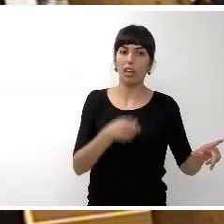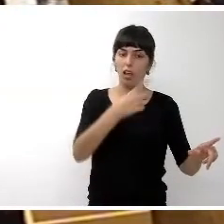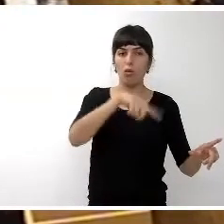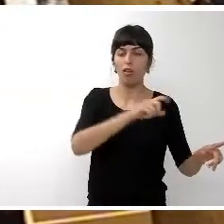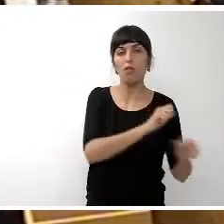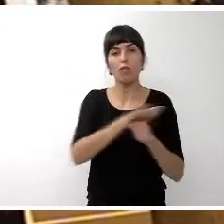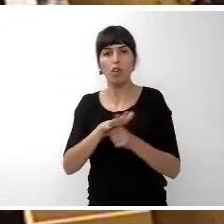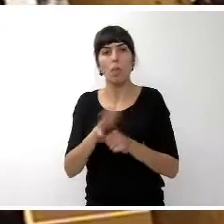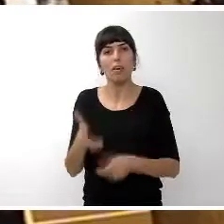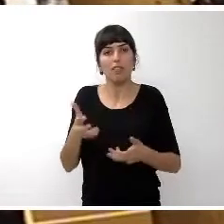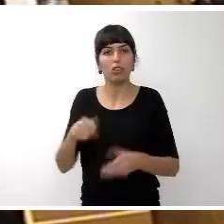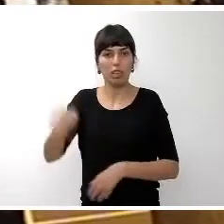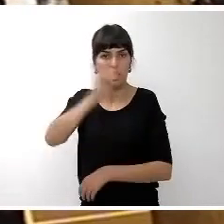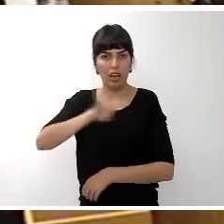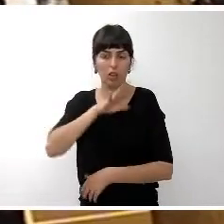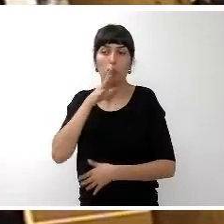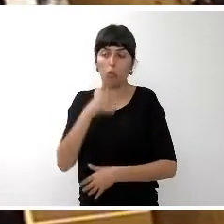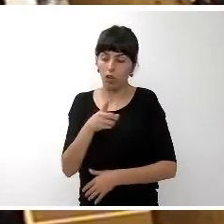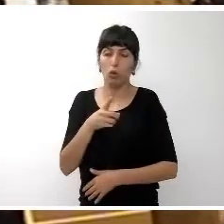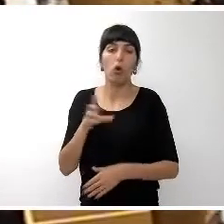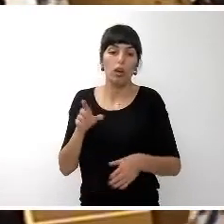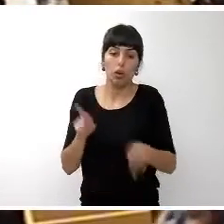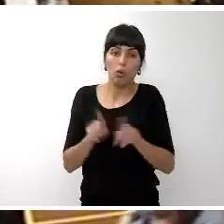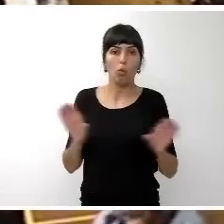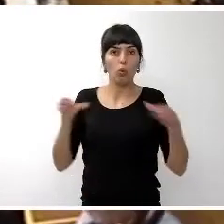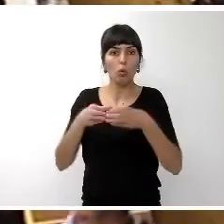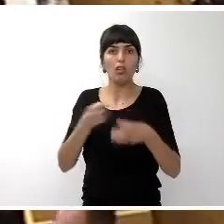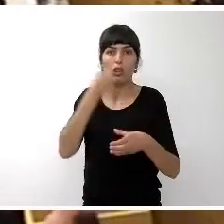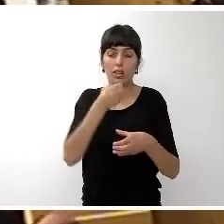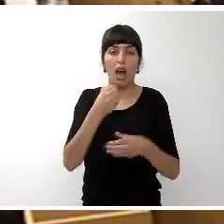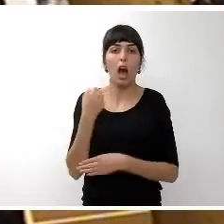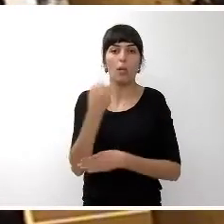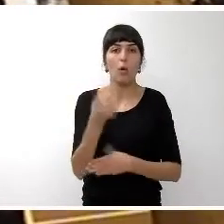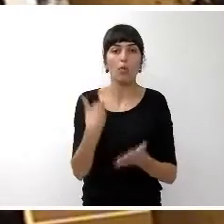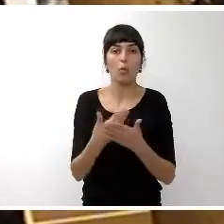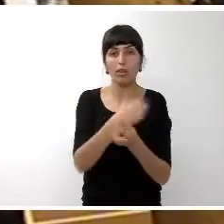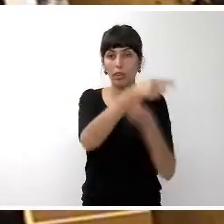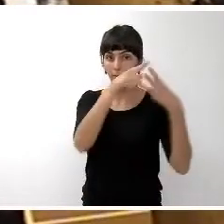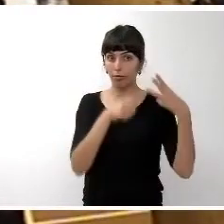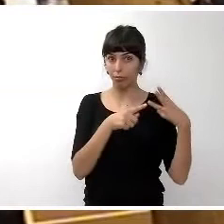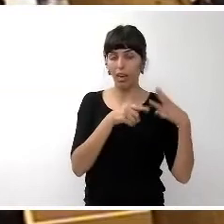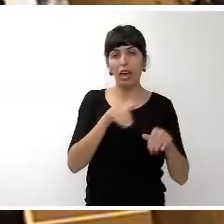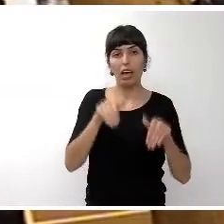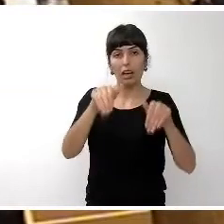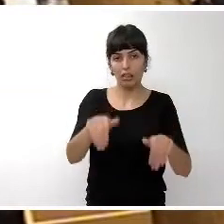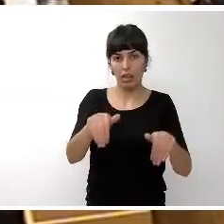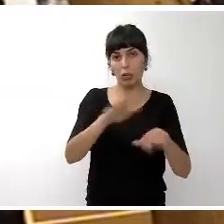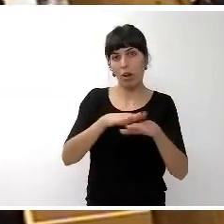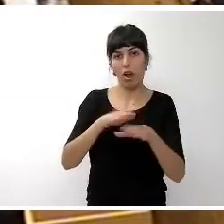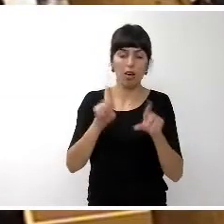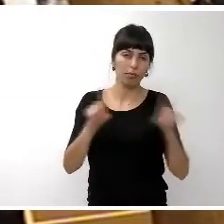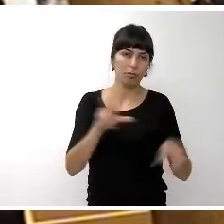toda la ciudadanía. Así que, por su lado, apoyar como Grupo Socialista, pues la propuesta que se han hecho de las figuras que ya se han nombrado.